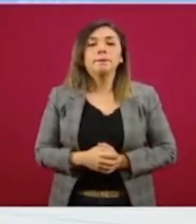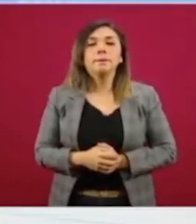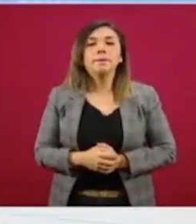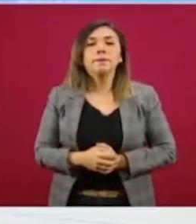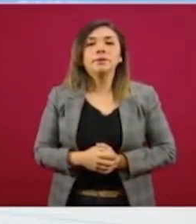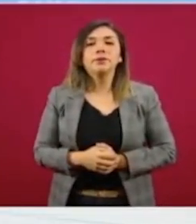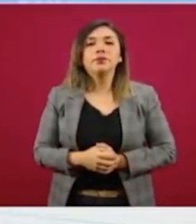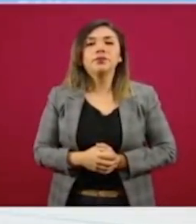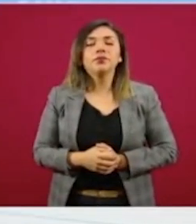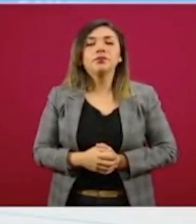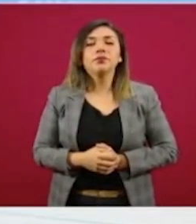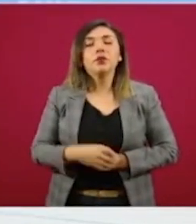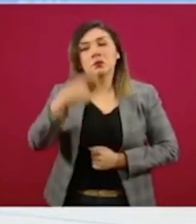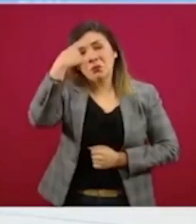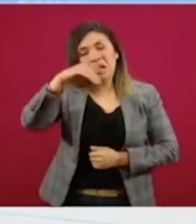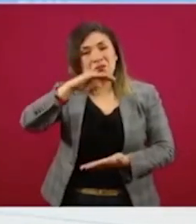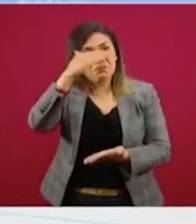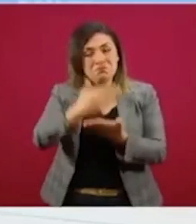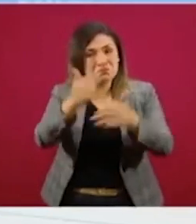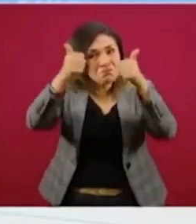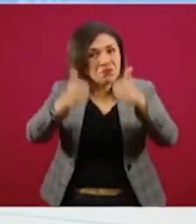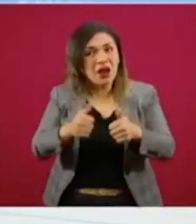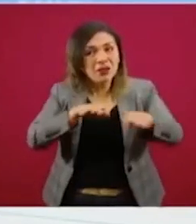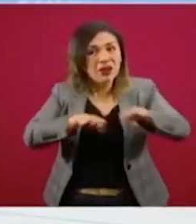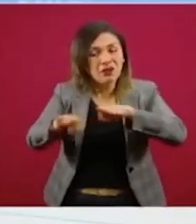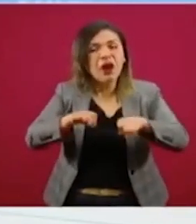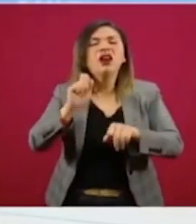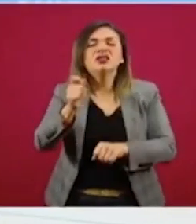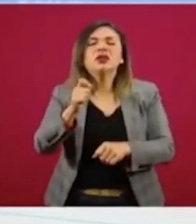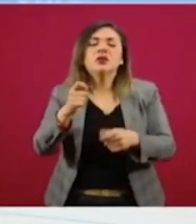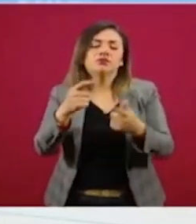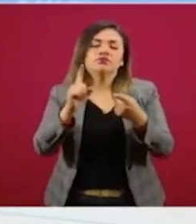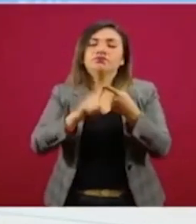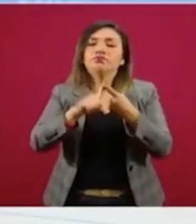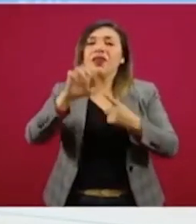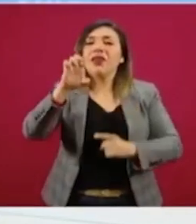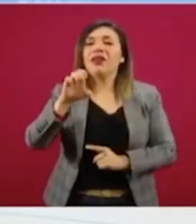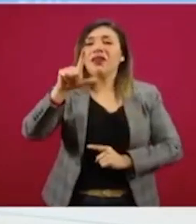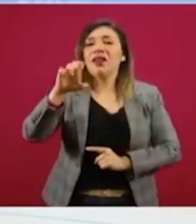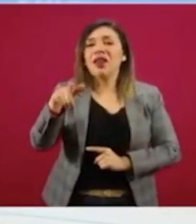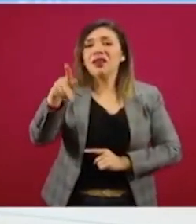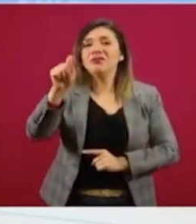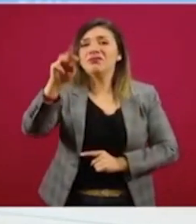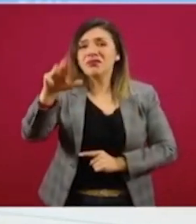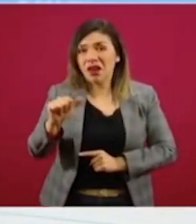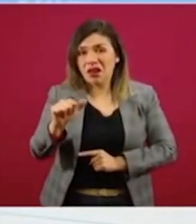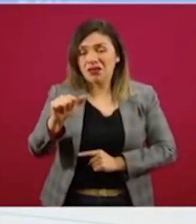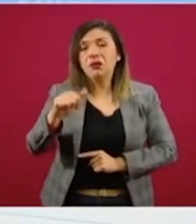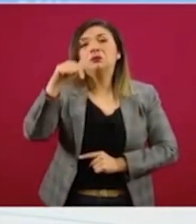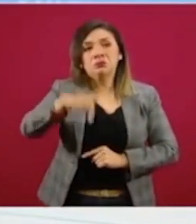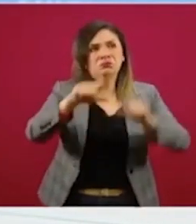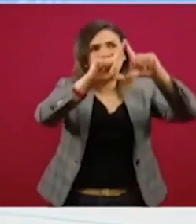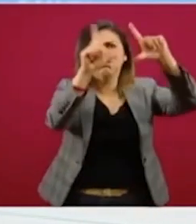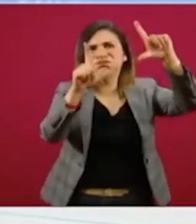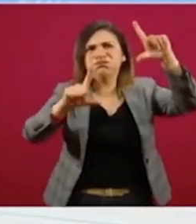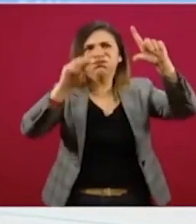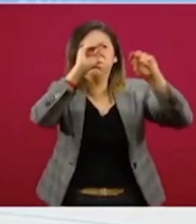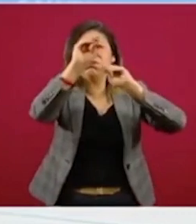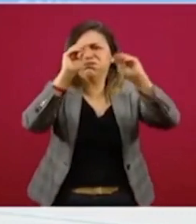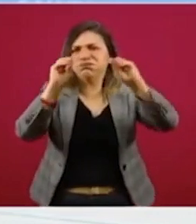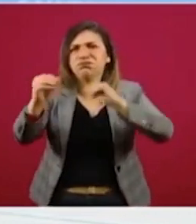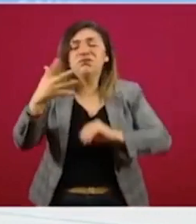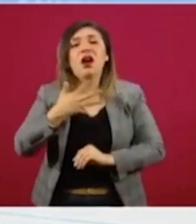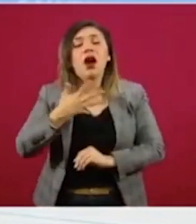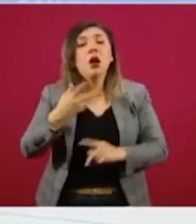las medidas y detener sus actividades, tenemos a Grupo Electra en diferentes partes del país, con más de